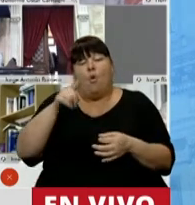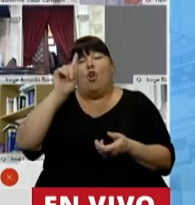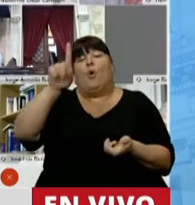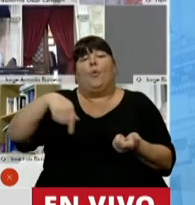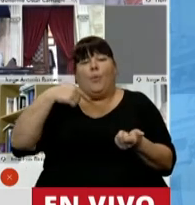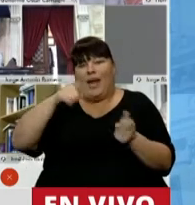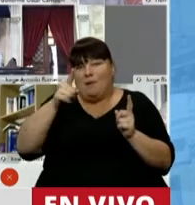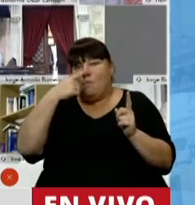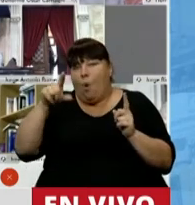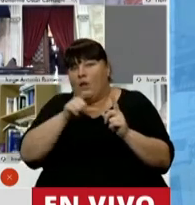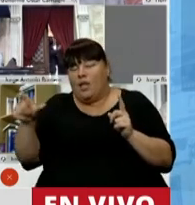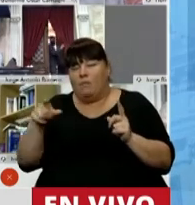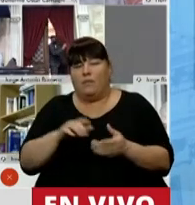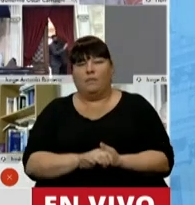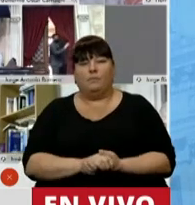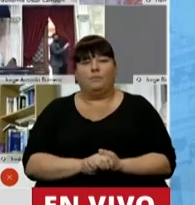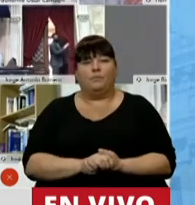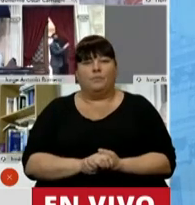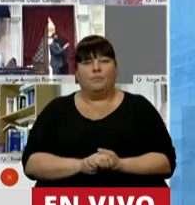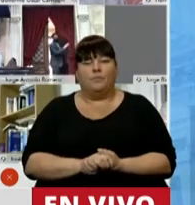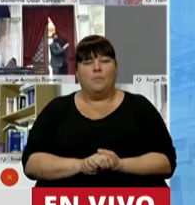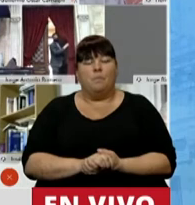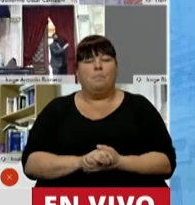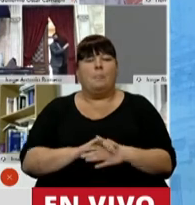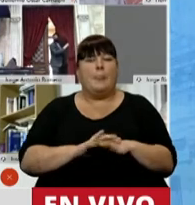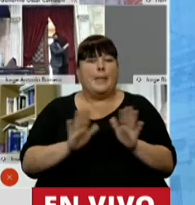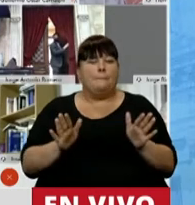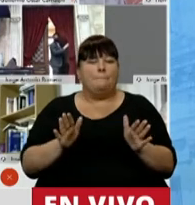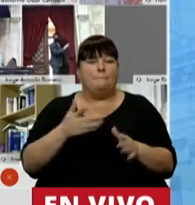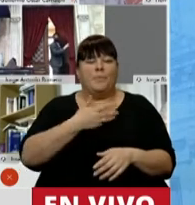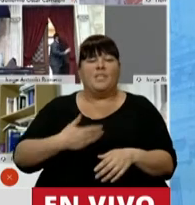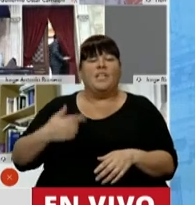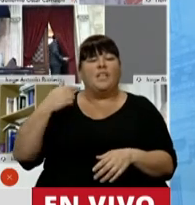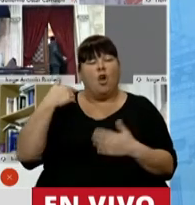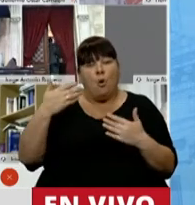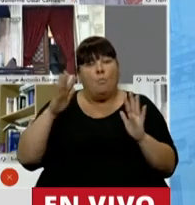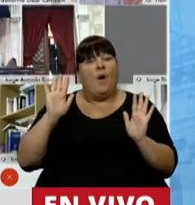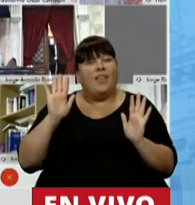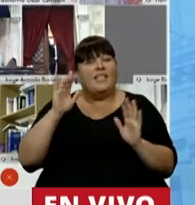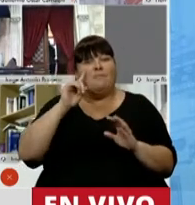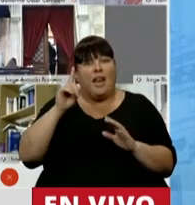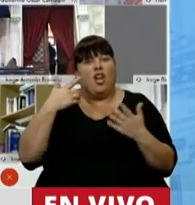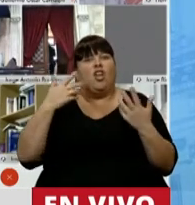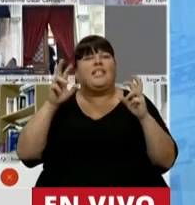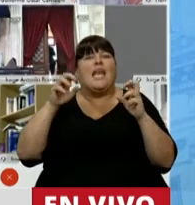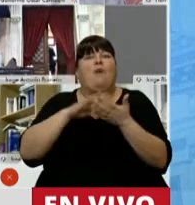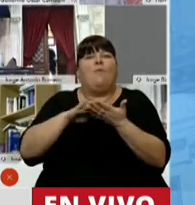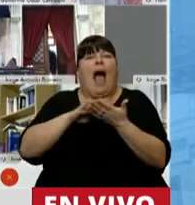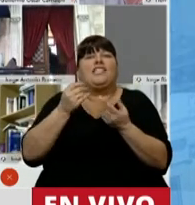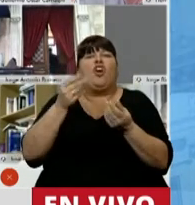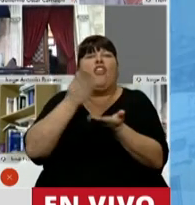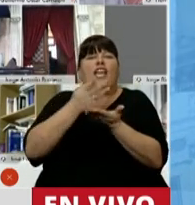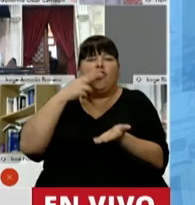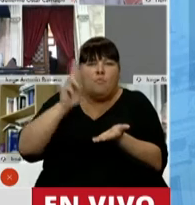derivar de esto último. Encima, en suma, señor Presidente, podrían estar en juego principios básicos del derecho